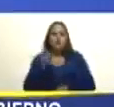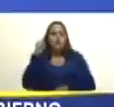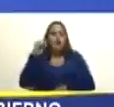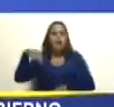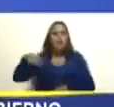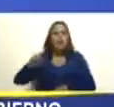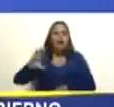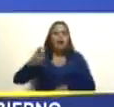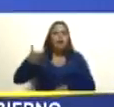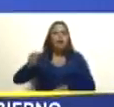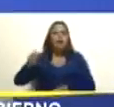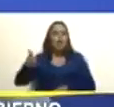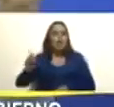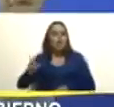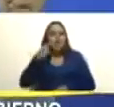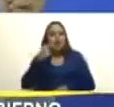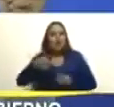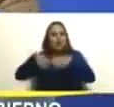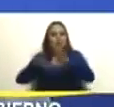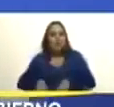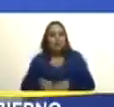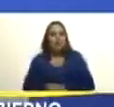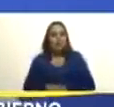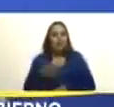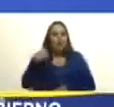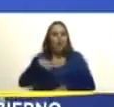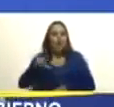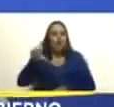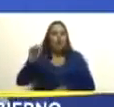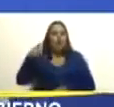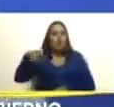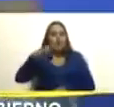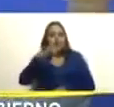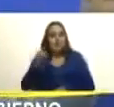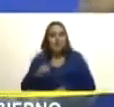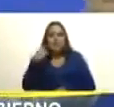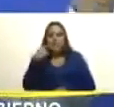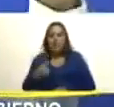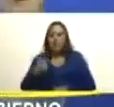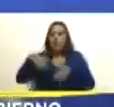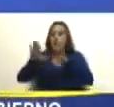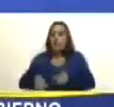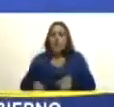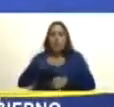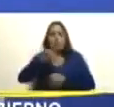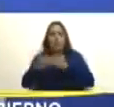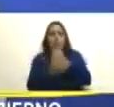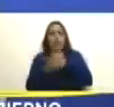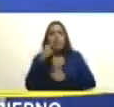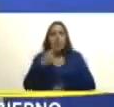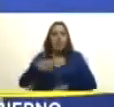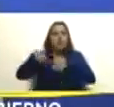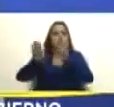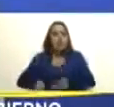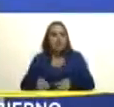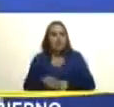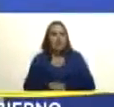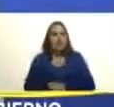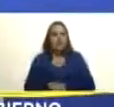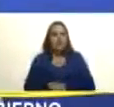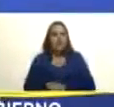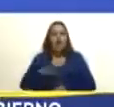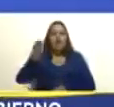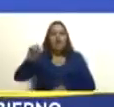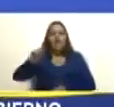suspenda el referéndum el López en Madrid dijo suspenda el referéndum el Guaidó dijo suspenda el referéndum el Borges